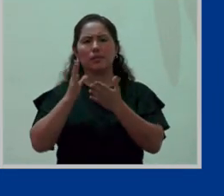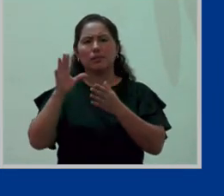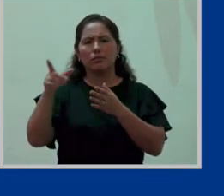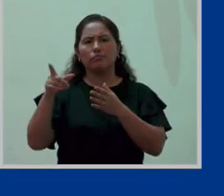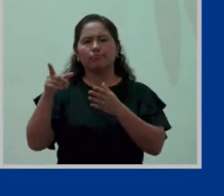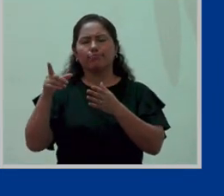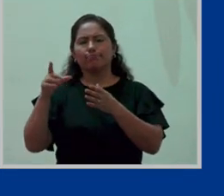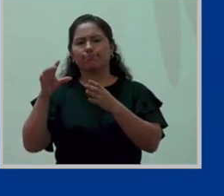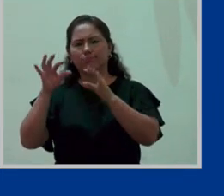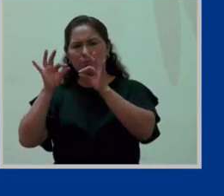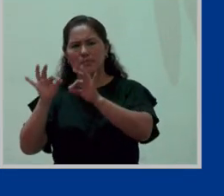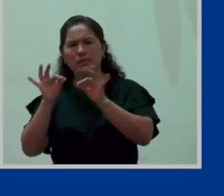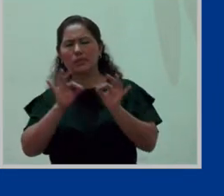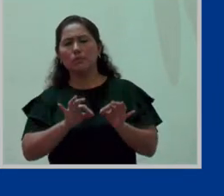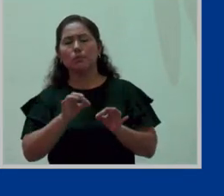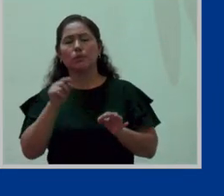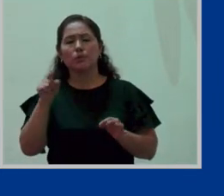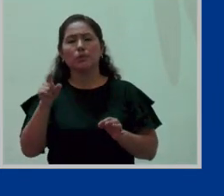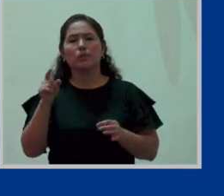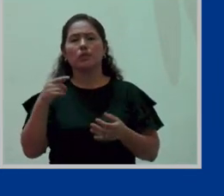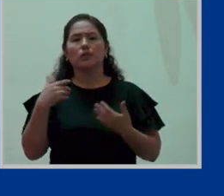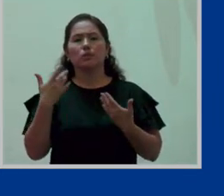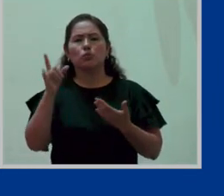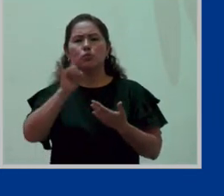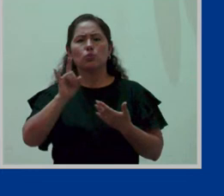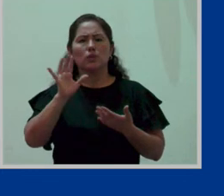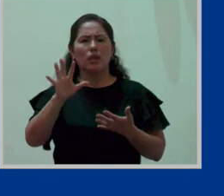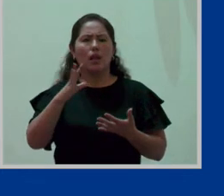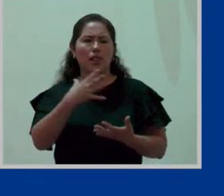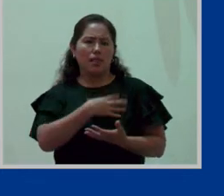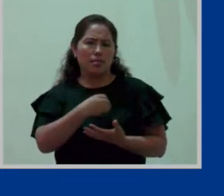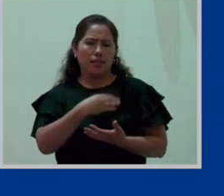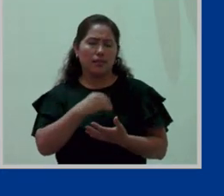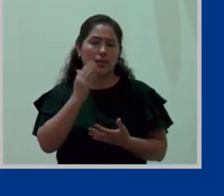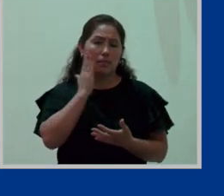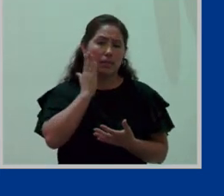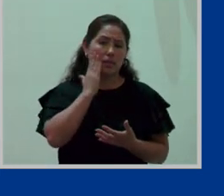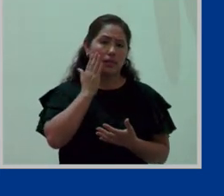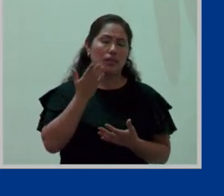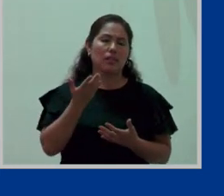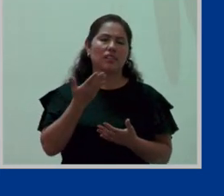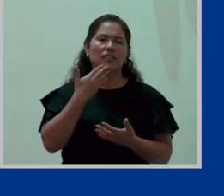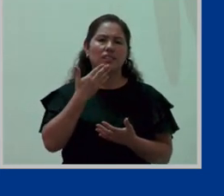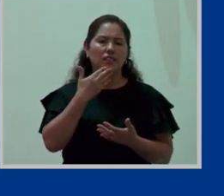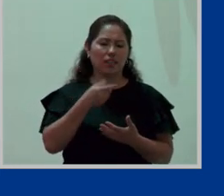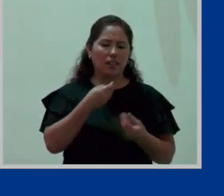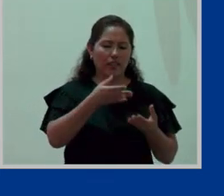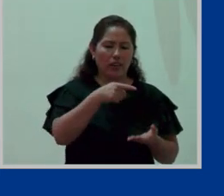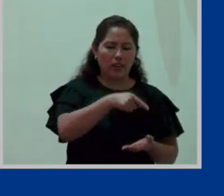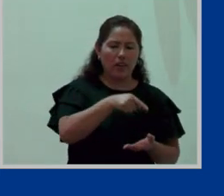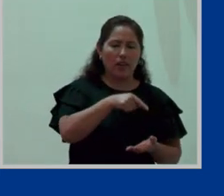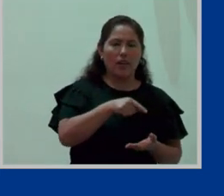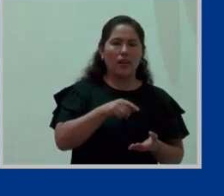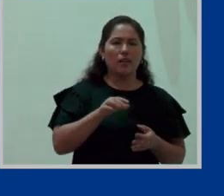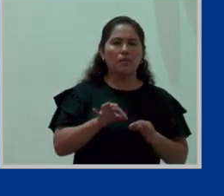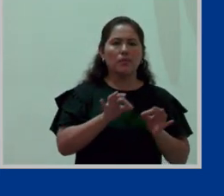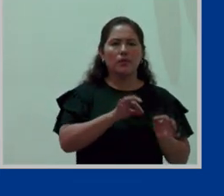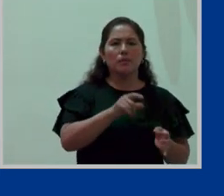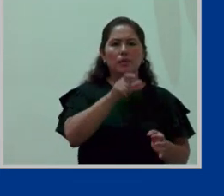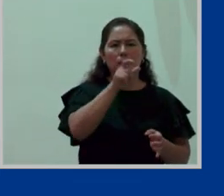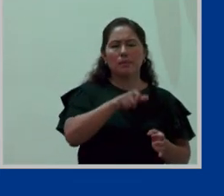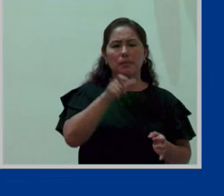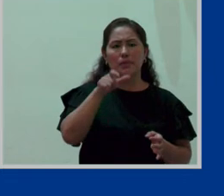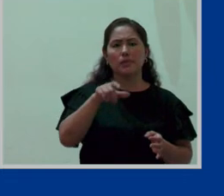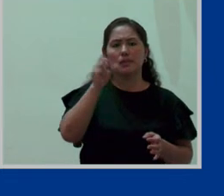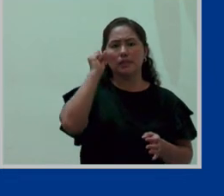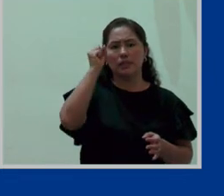es el mismo que produce la lactancia materna a favor de estos mismos sujetos de